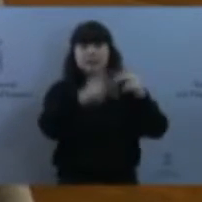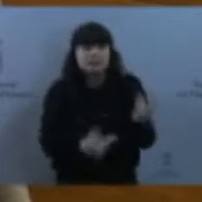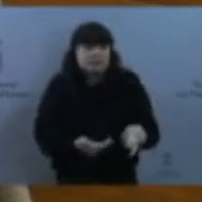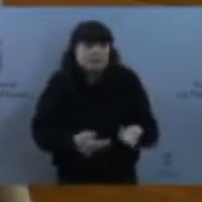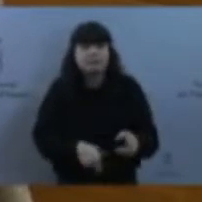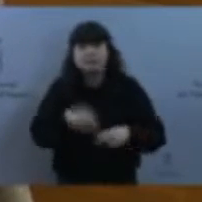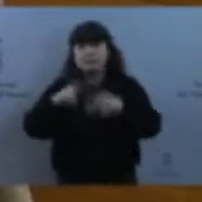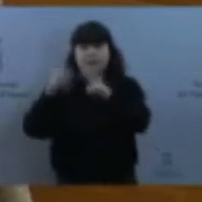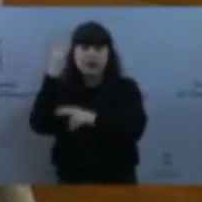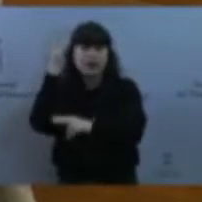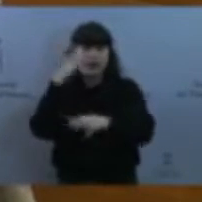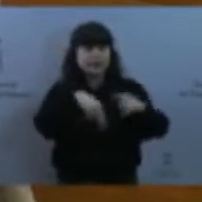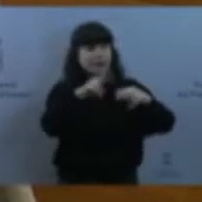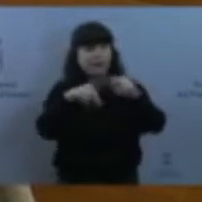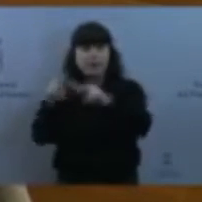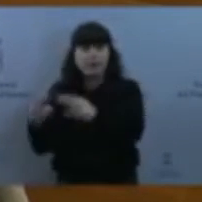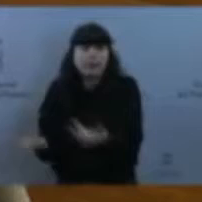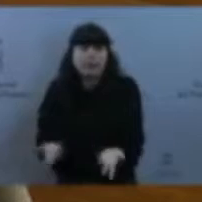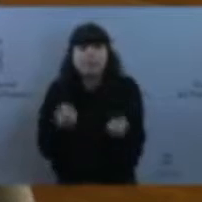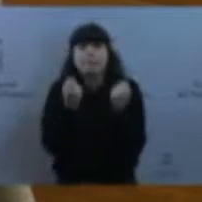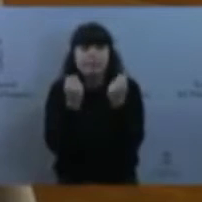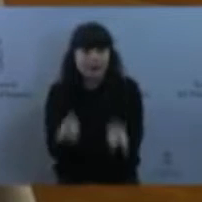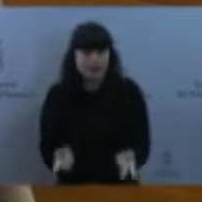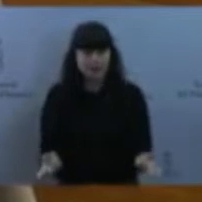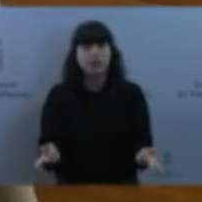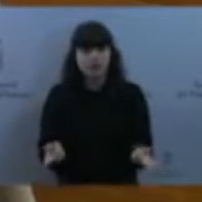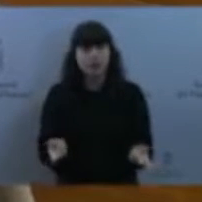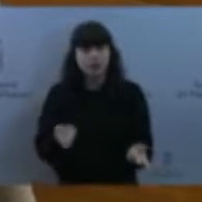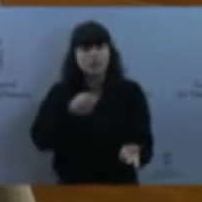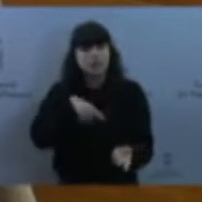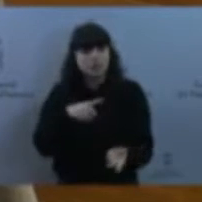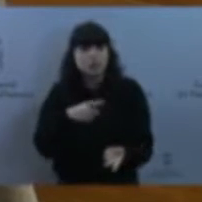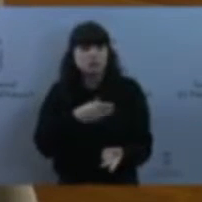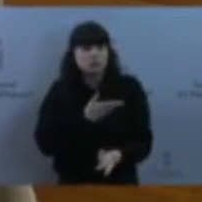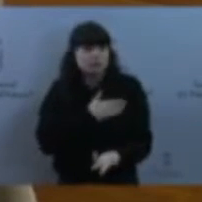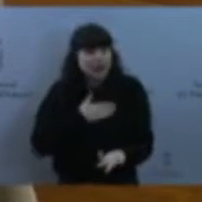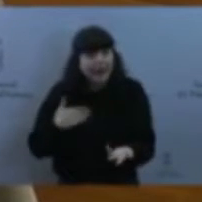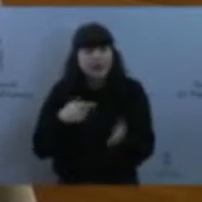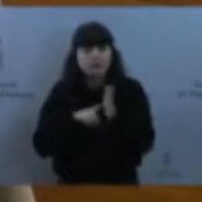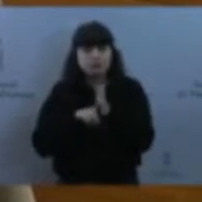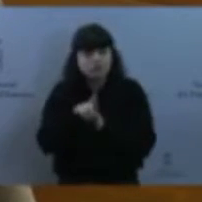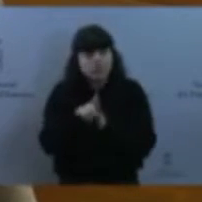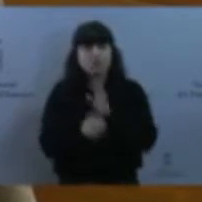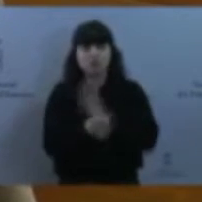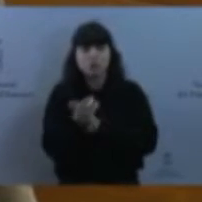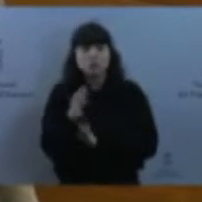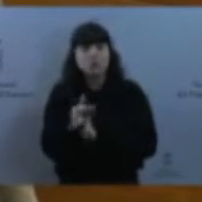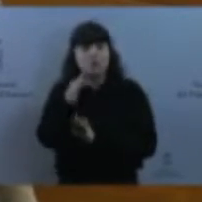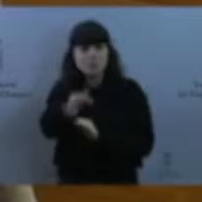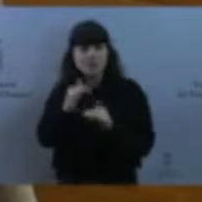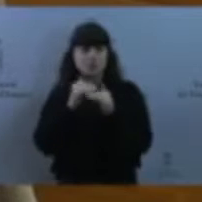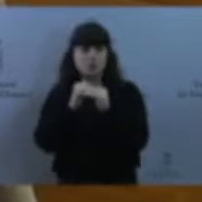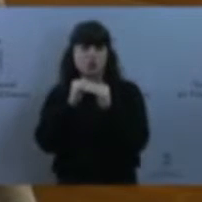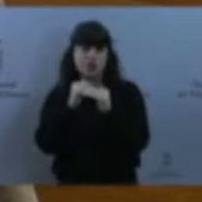y que, sobre todo, pedimos que sean garantistas ante un desarrollo productivo, pero que sea sostenible. Por tanto, no estamos valorando si es